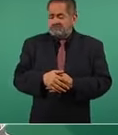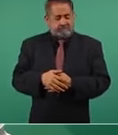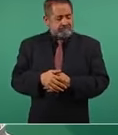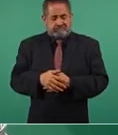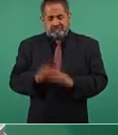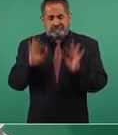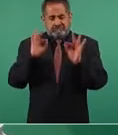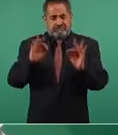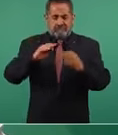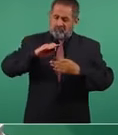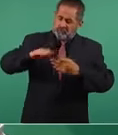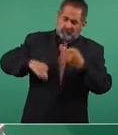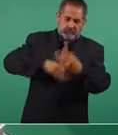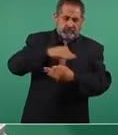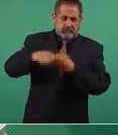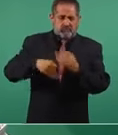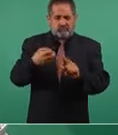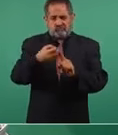todos